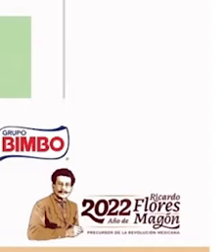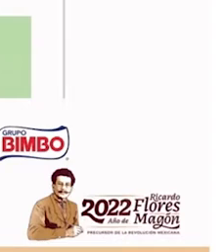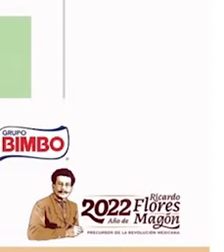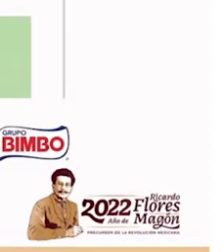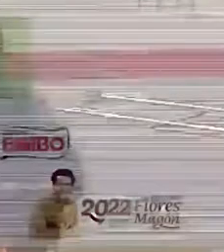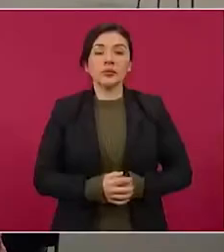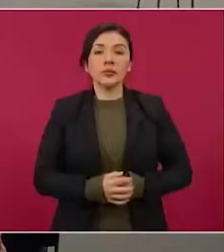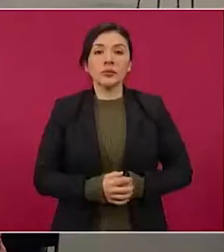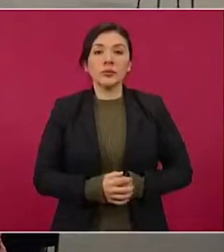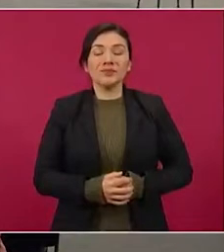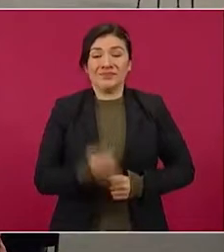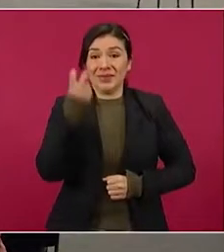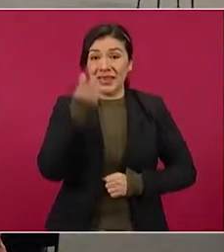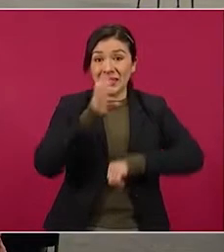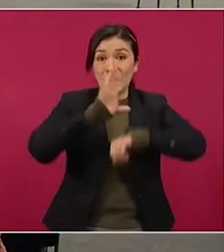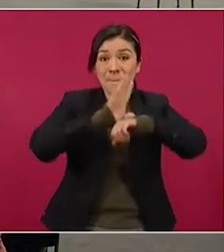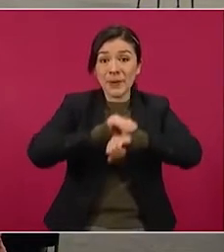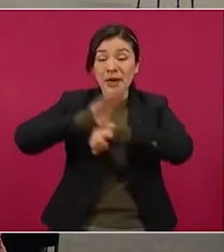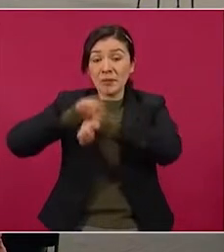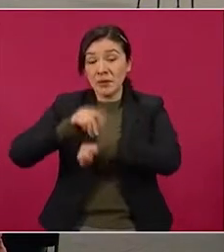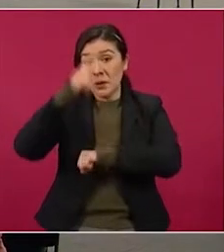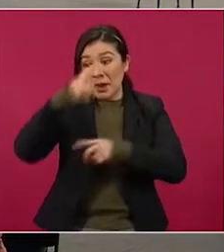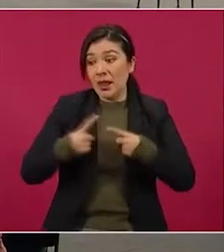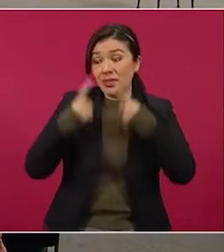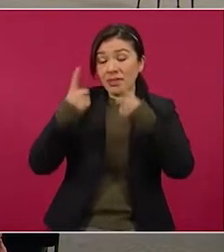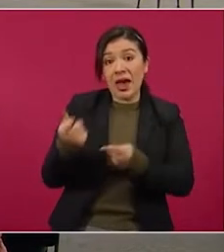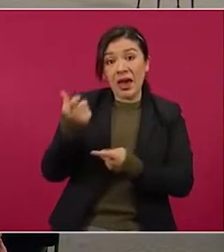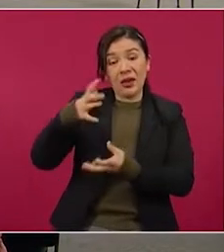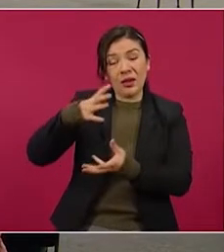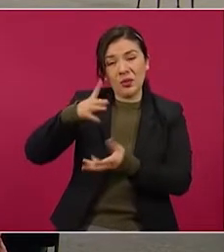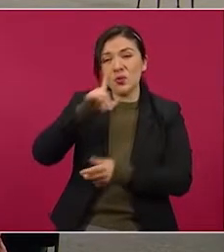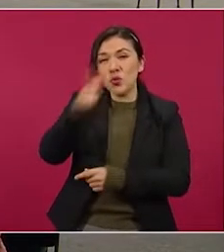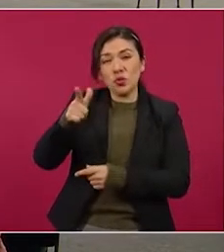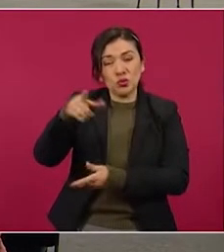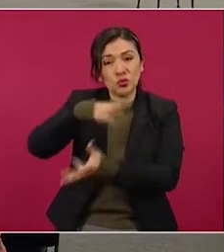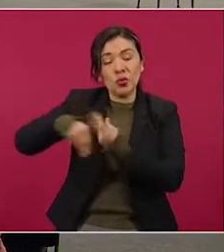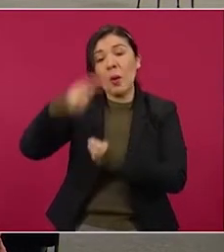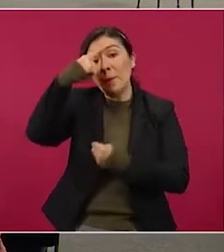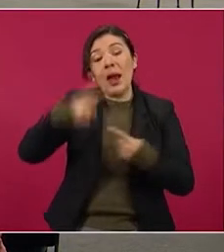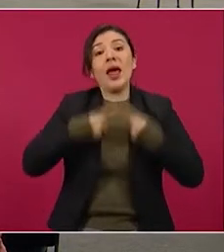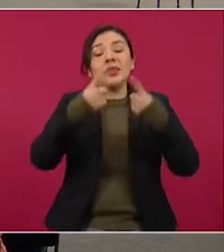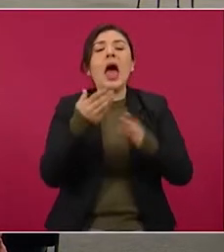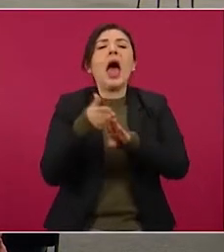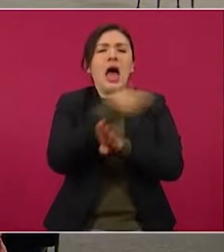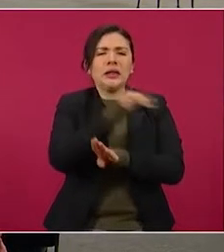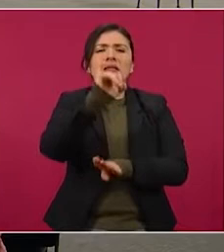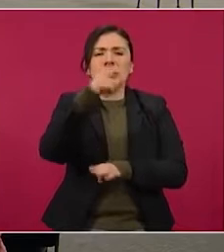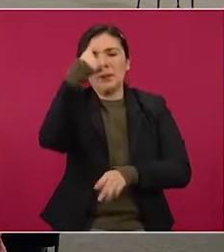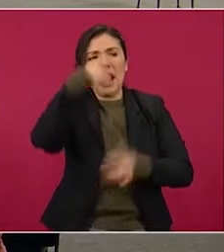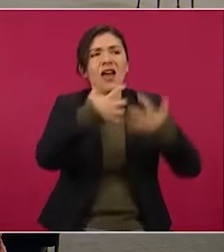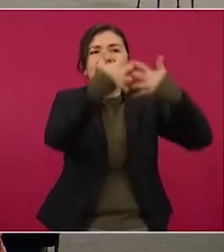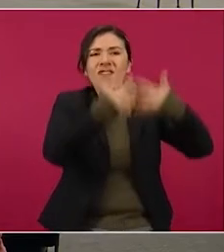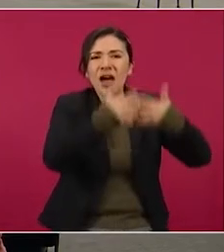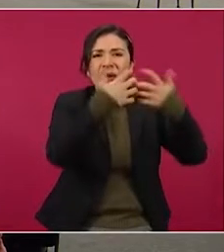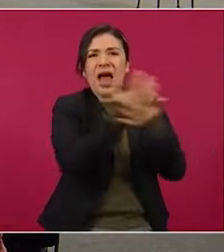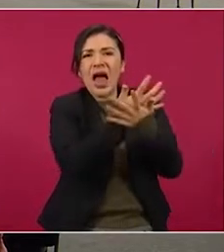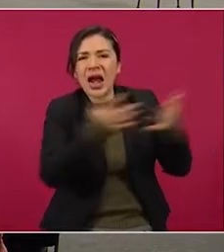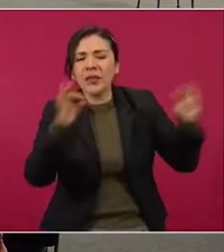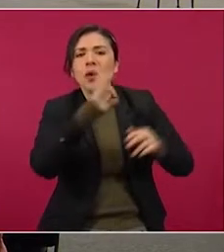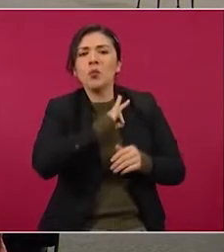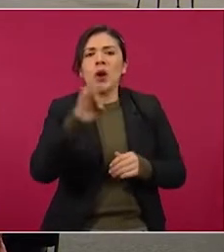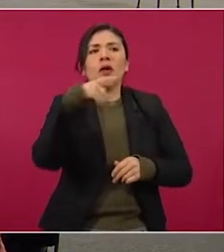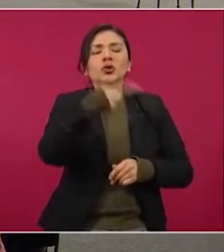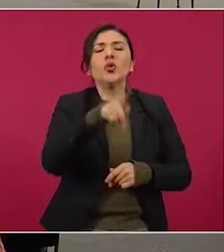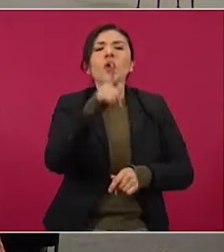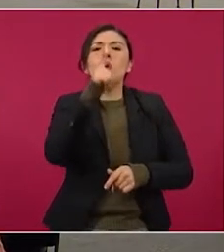Los permisos de autoabastecimiento originalmente se otorgaron para que grandes fábricas y tiendas generaran y consumieron